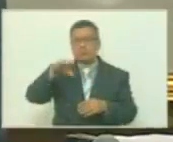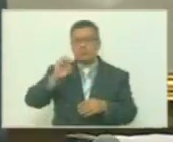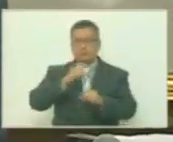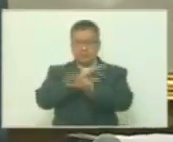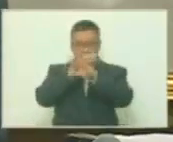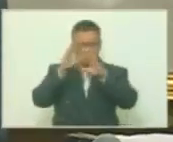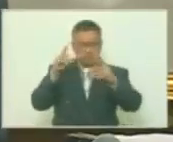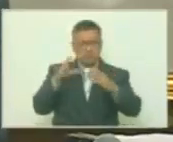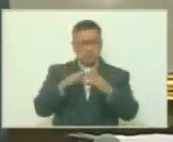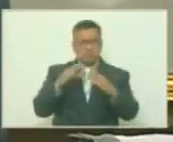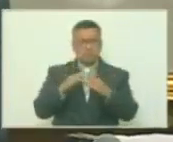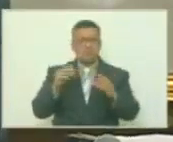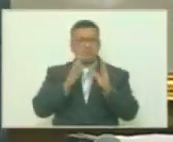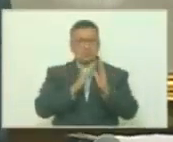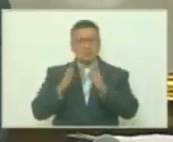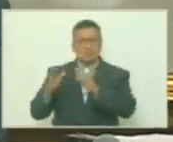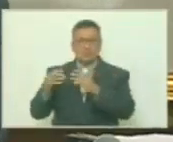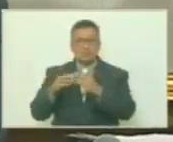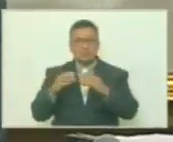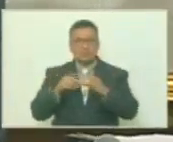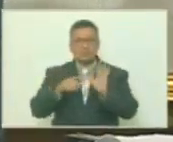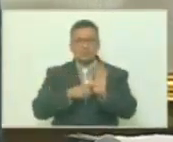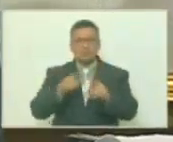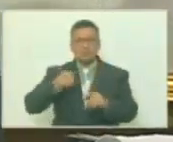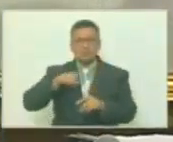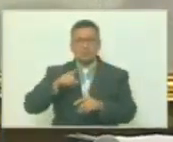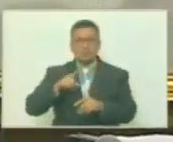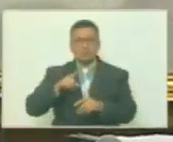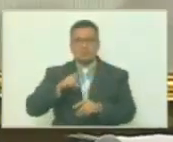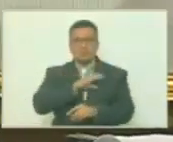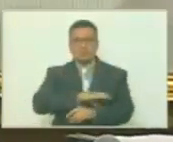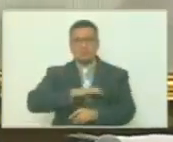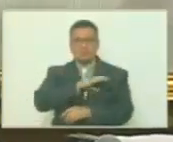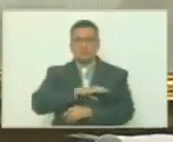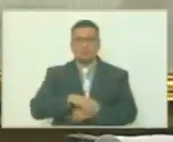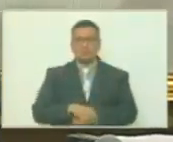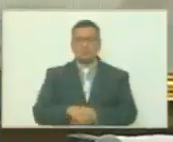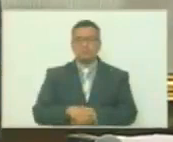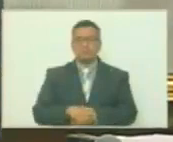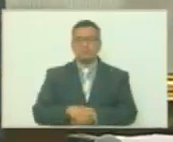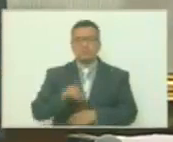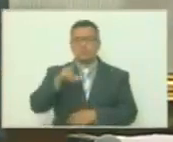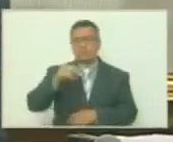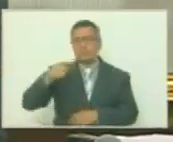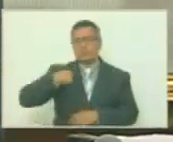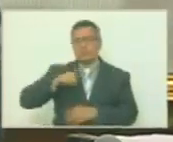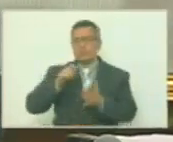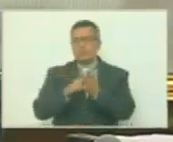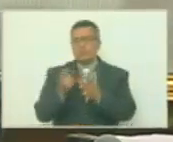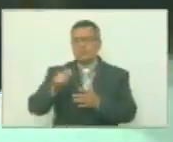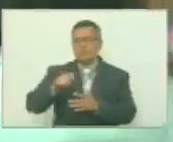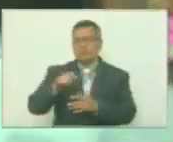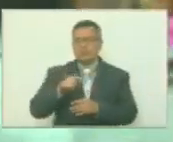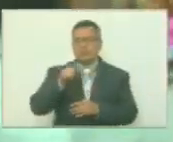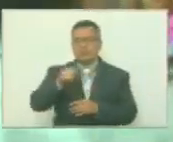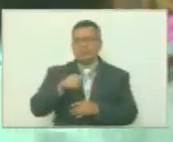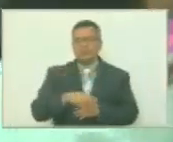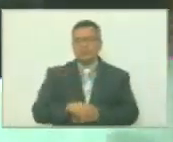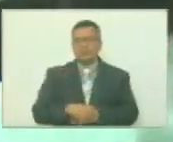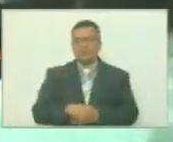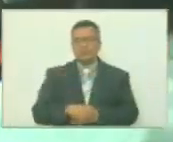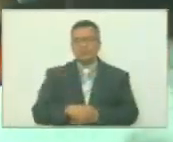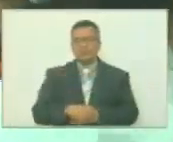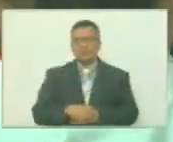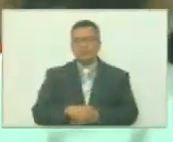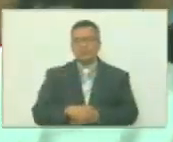su coordinación por parte de esta comisión como no tenemos más puntos en el en